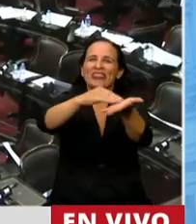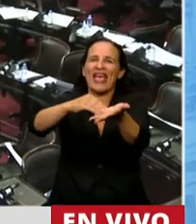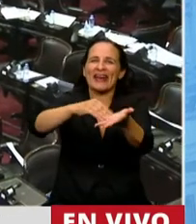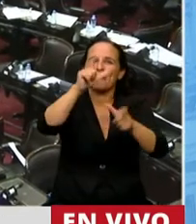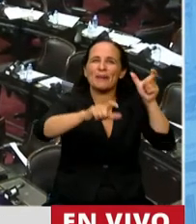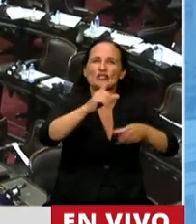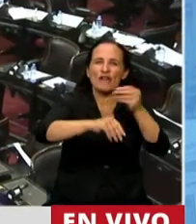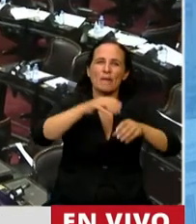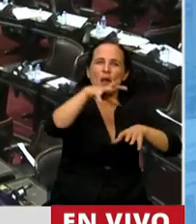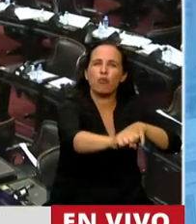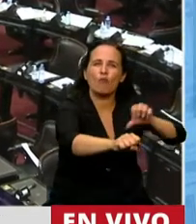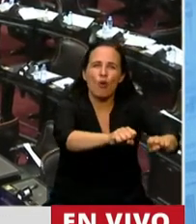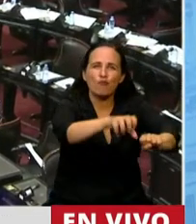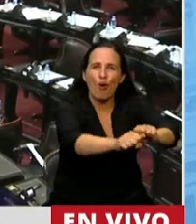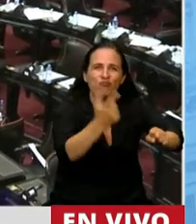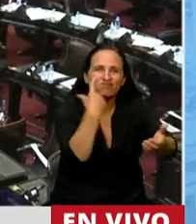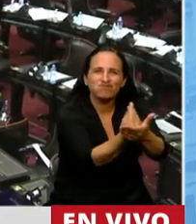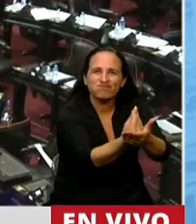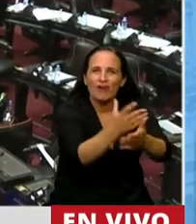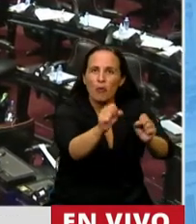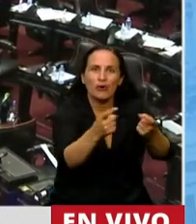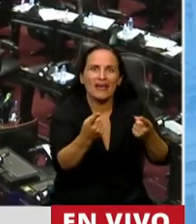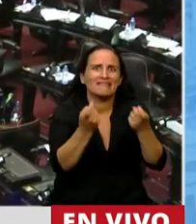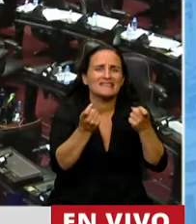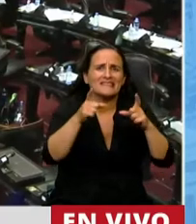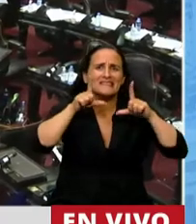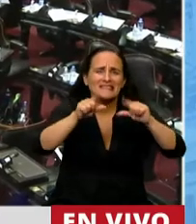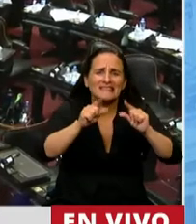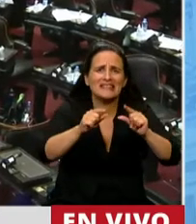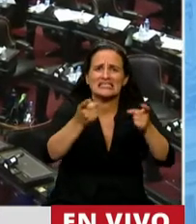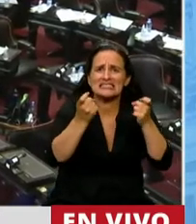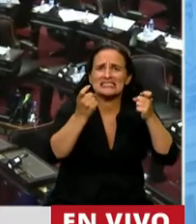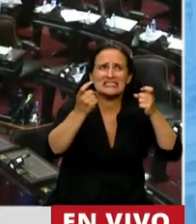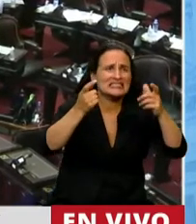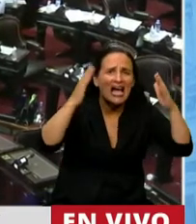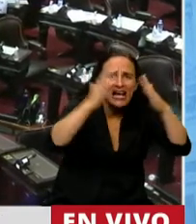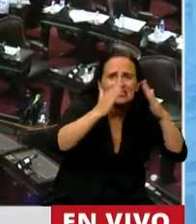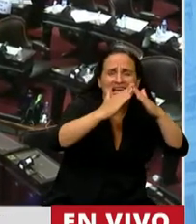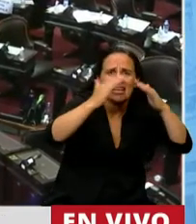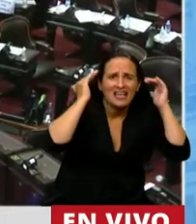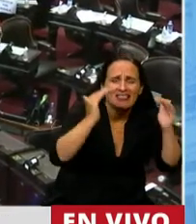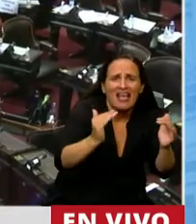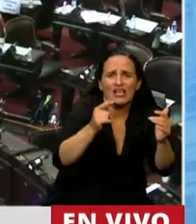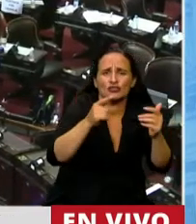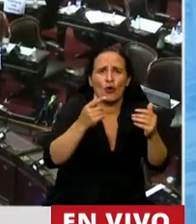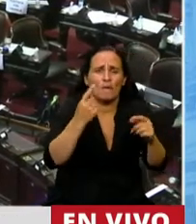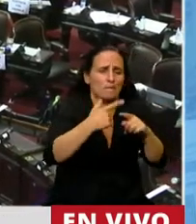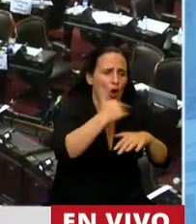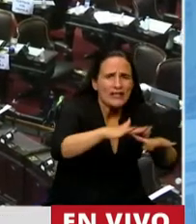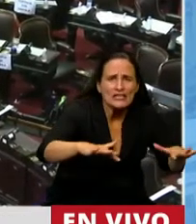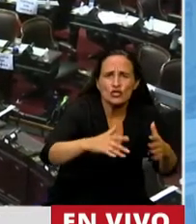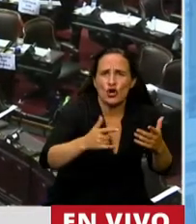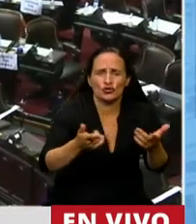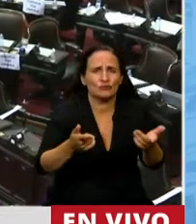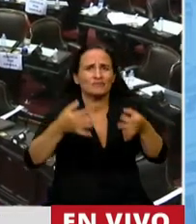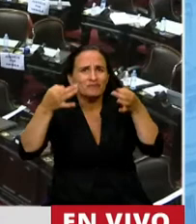de muchas familias que necesitan y que reclaman un techo para sus hijas, para sus hijos. Acá no hay un